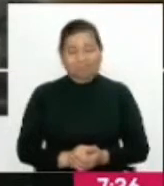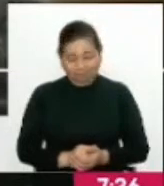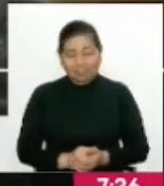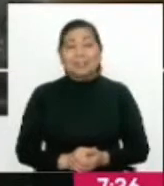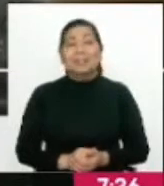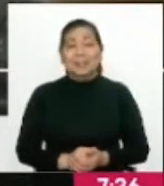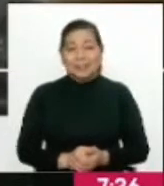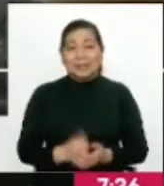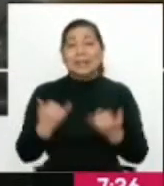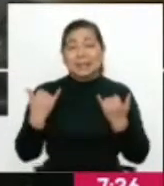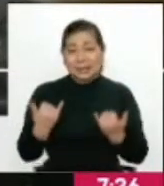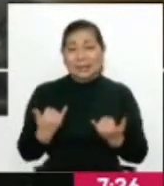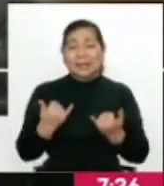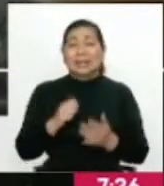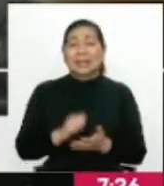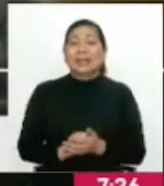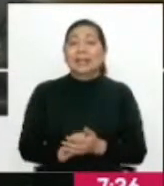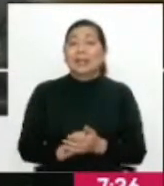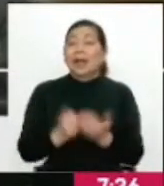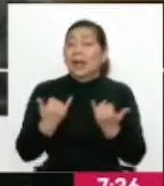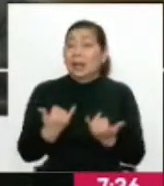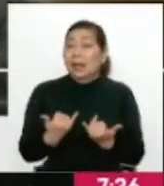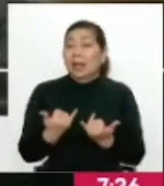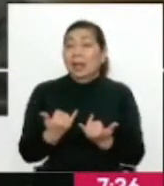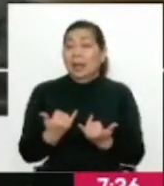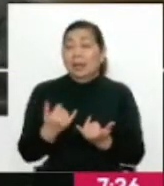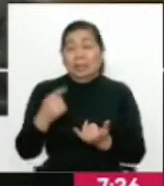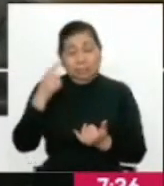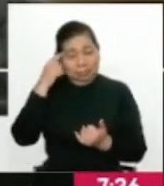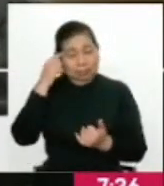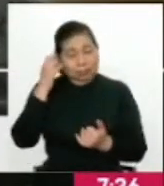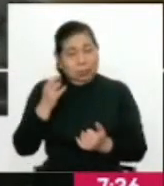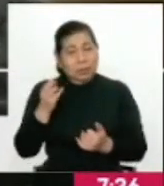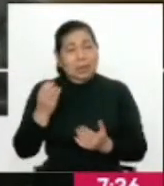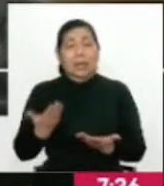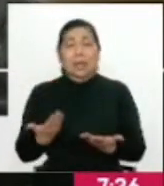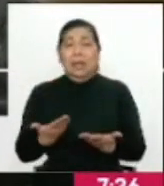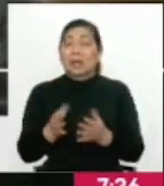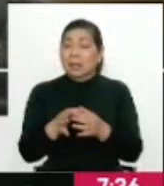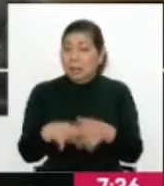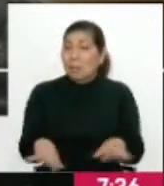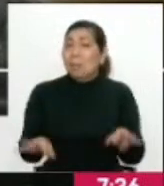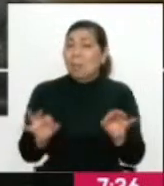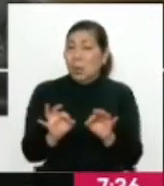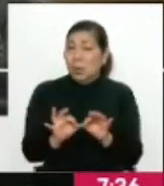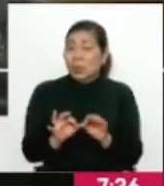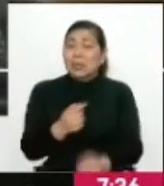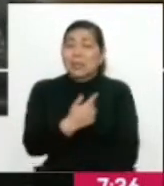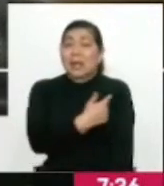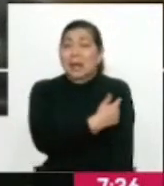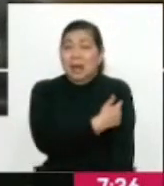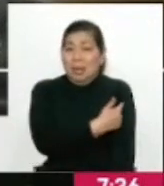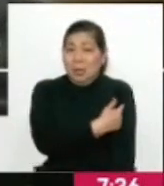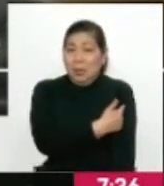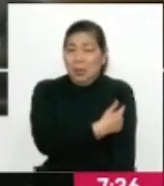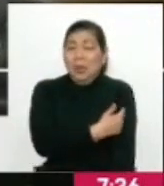Definitivamente, y mira, aquellos que confiamos en la ciencia y confiamos en la importancia de las vacunas,